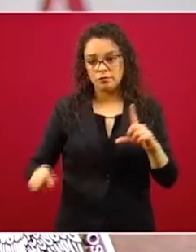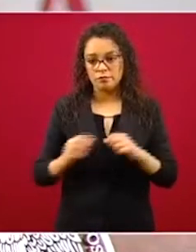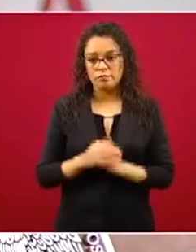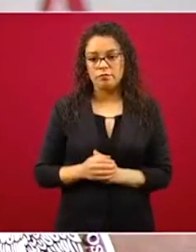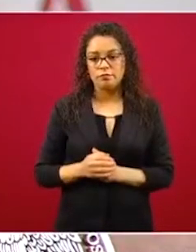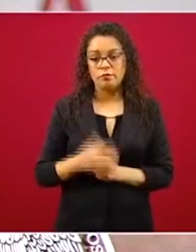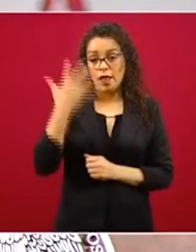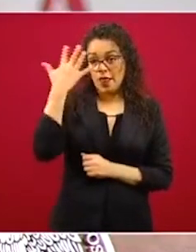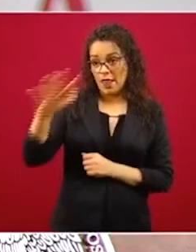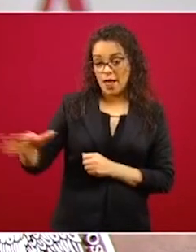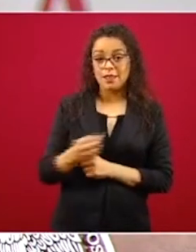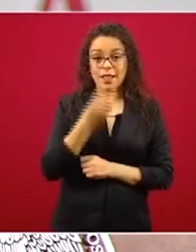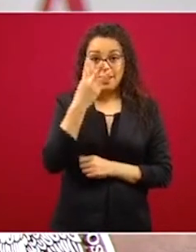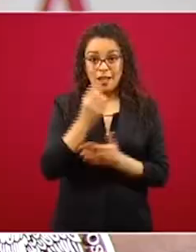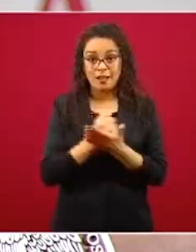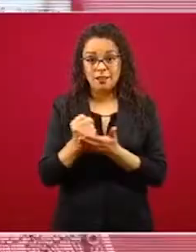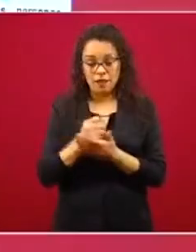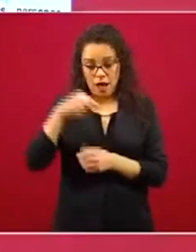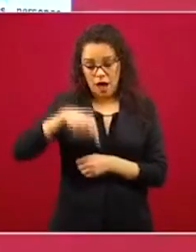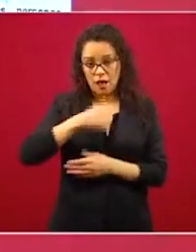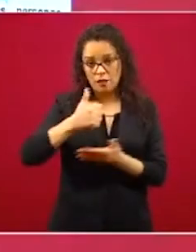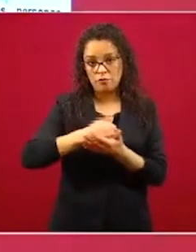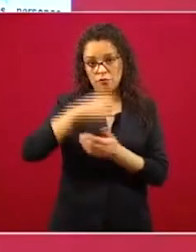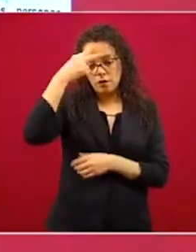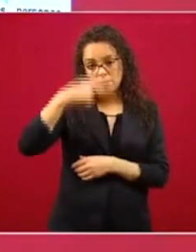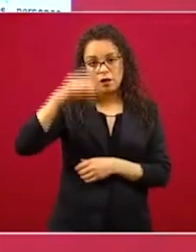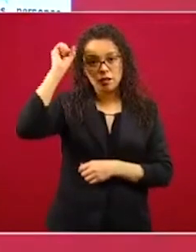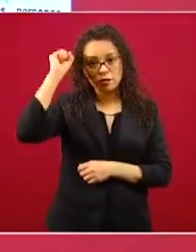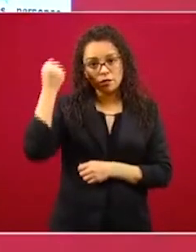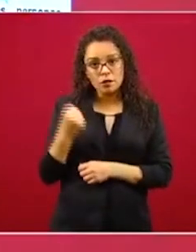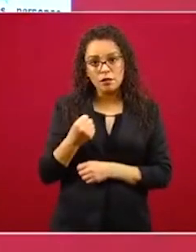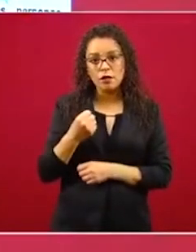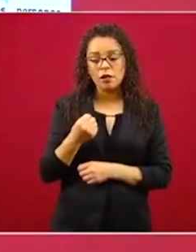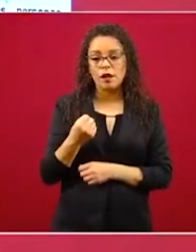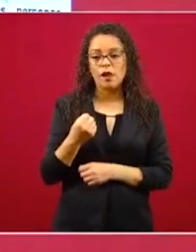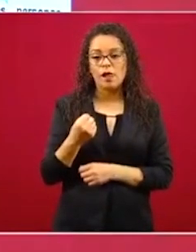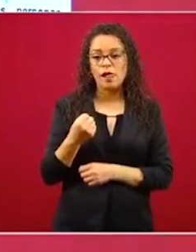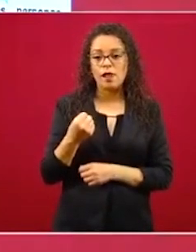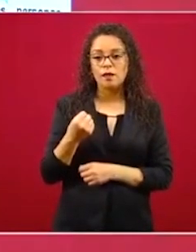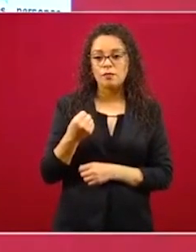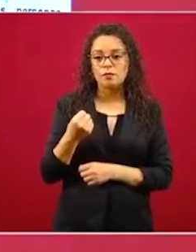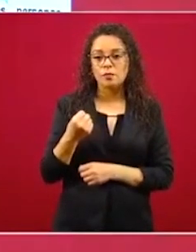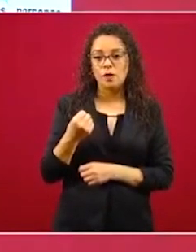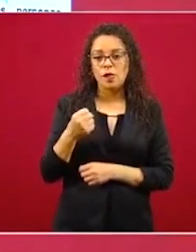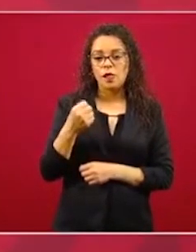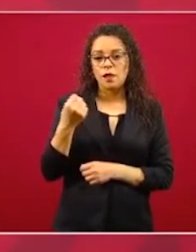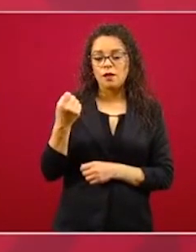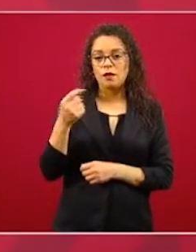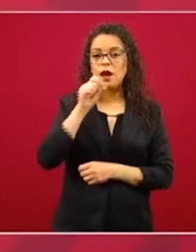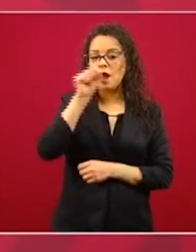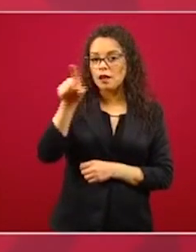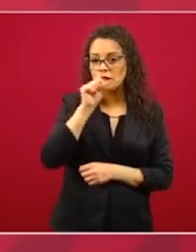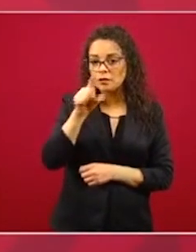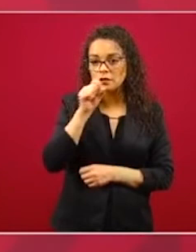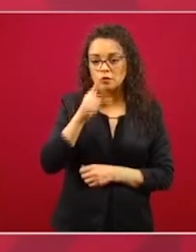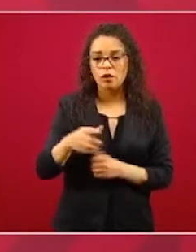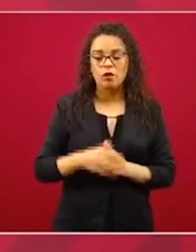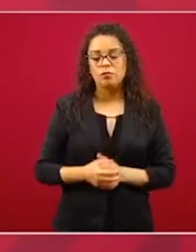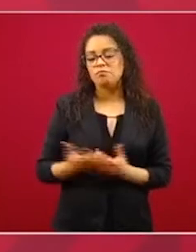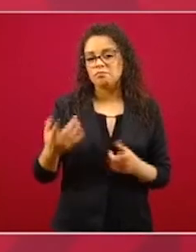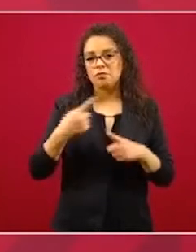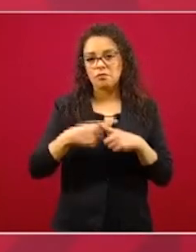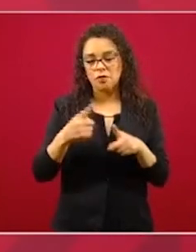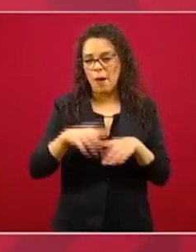diez créditos estuvieron en la Ciudad de México, en Sinaloa, en Jalisco, en el Ciudad de México o en Veracruz, pero fueron más de mil 500 municipios que lo